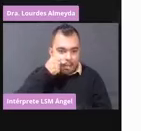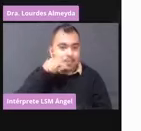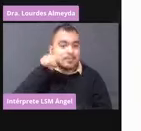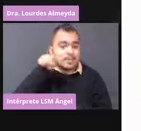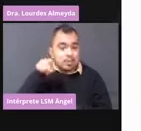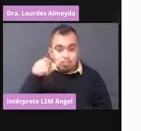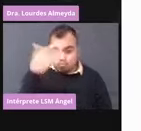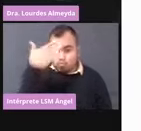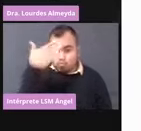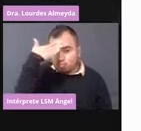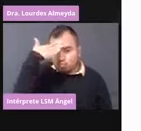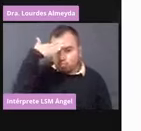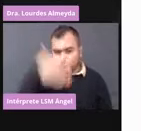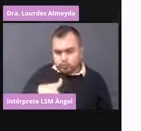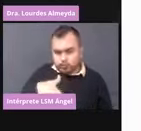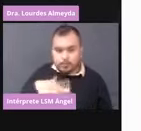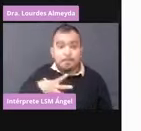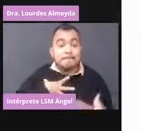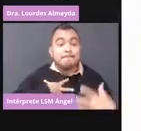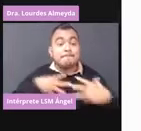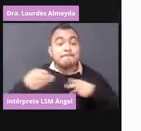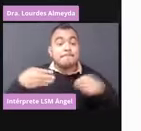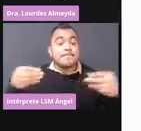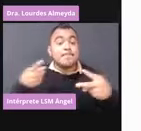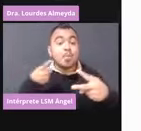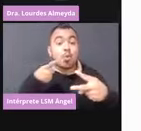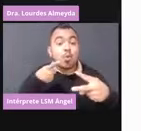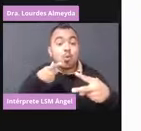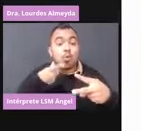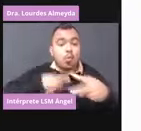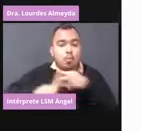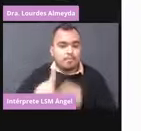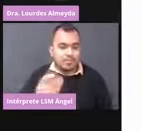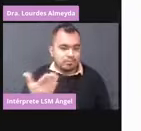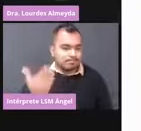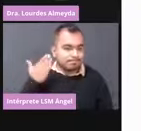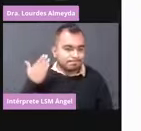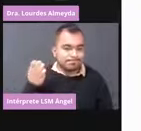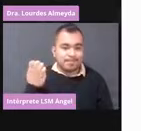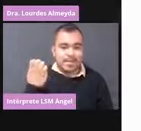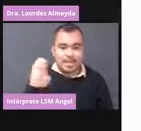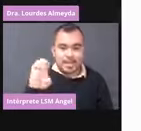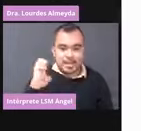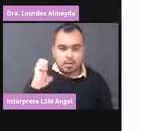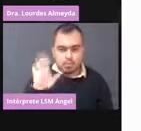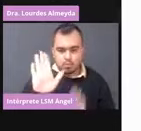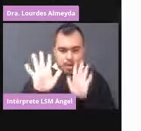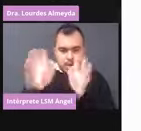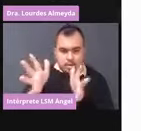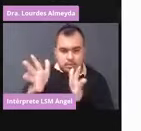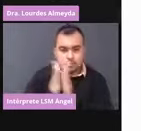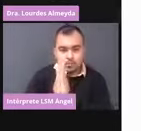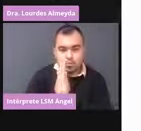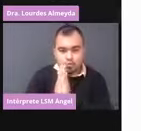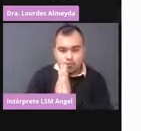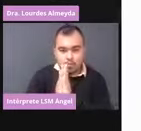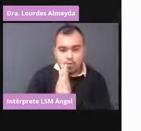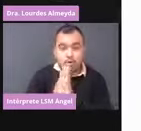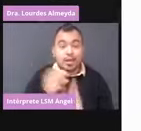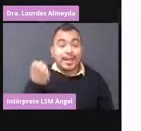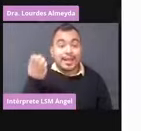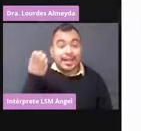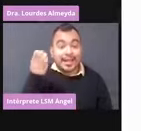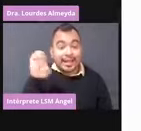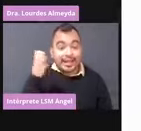que la pandemia comenzó en enero. Me dejan esa, por favor. Bueno, la pandemia comenzó en